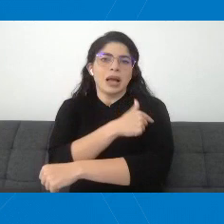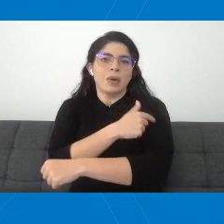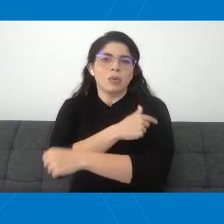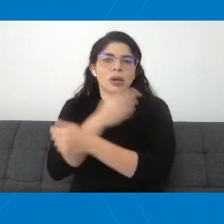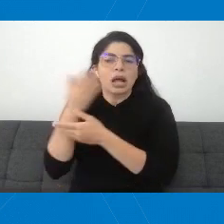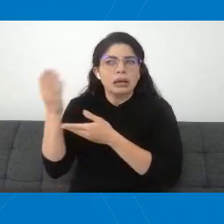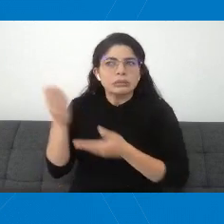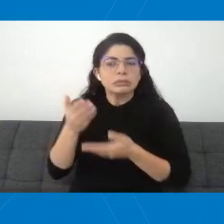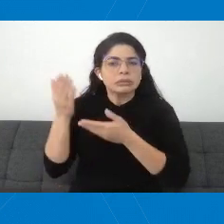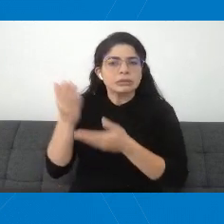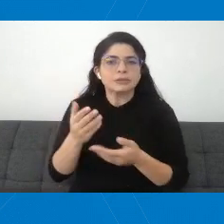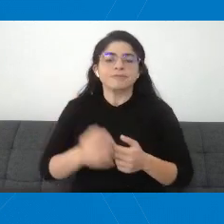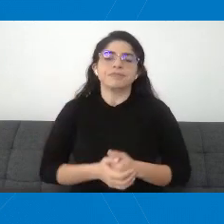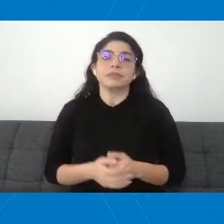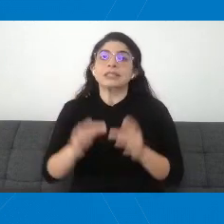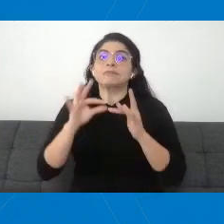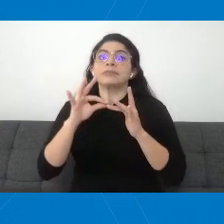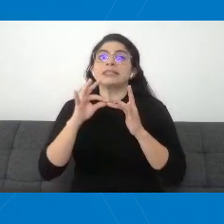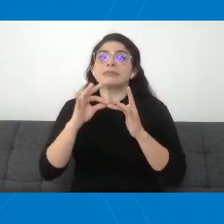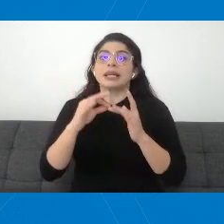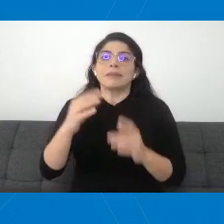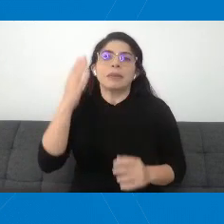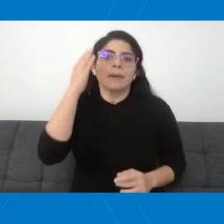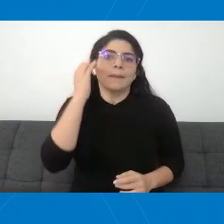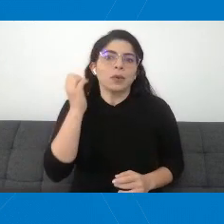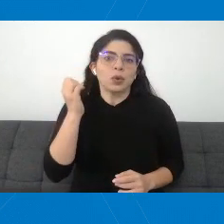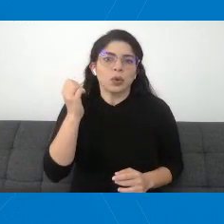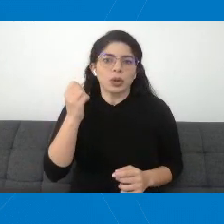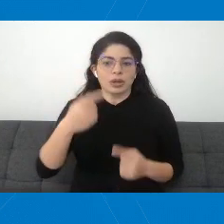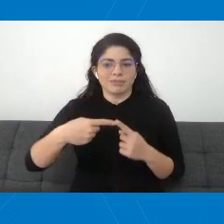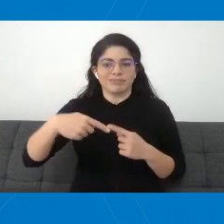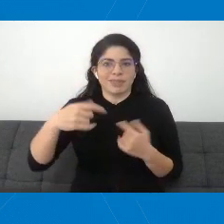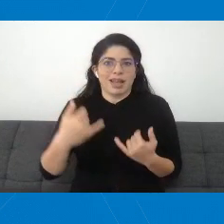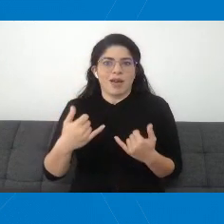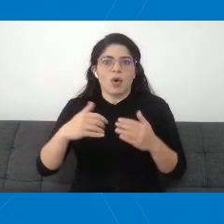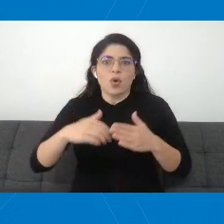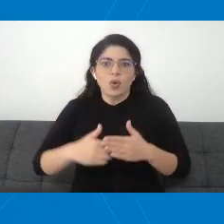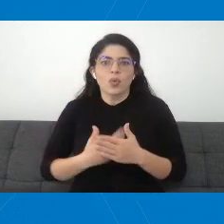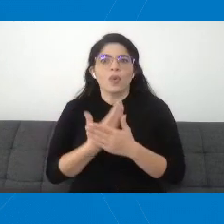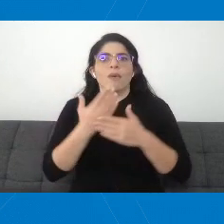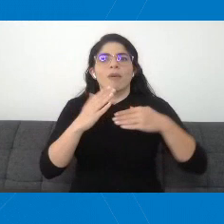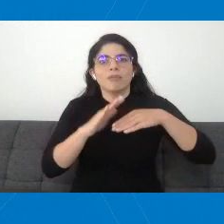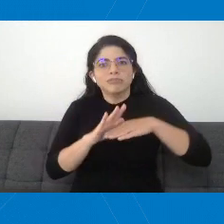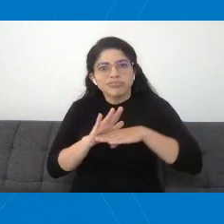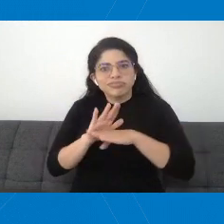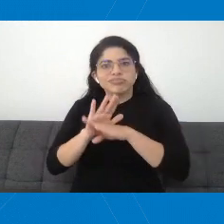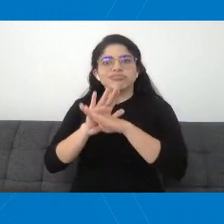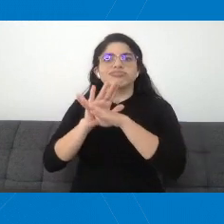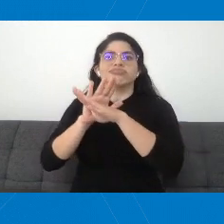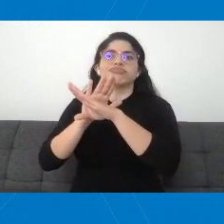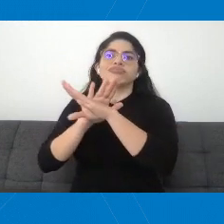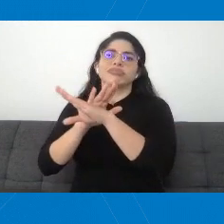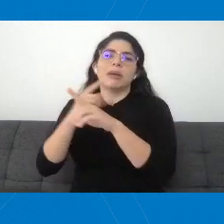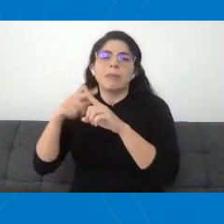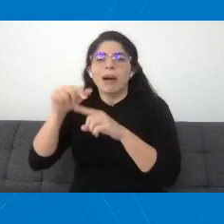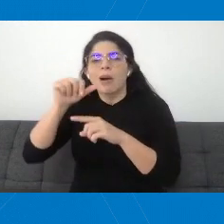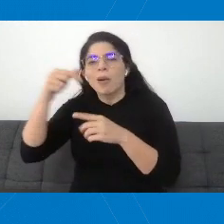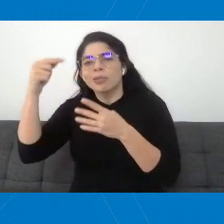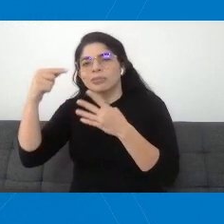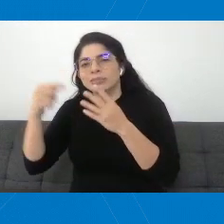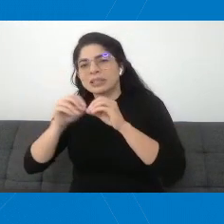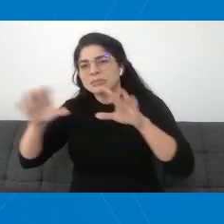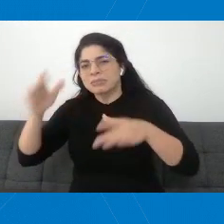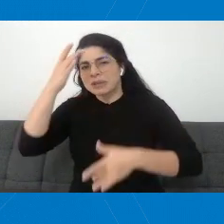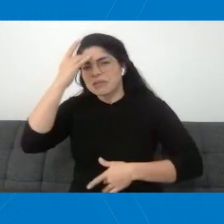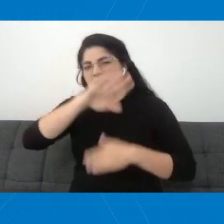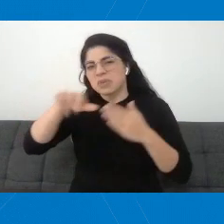sobre todo ante la nueva ola que está iniciando, más otros elementos epidemiológicos ya conocidos